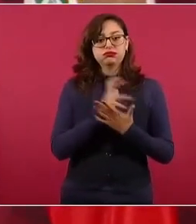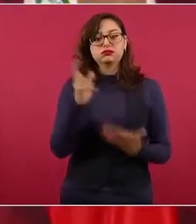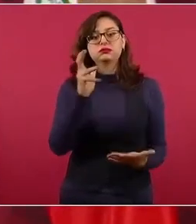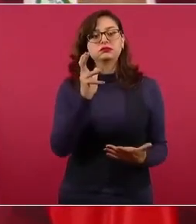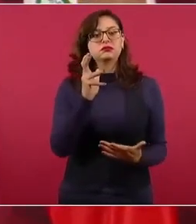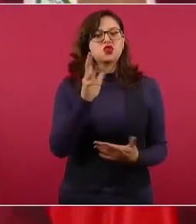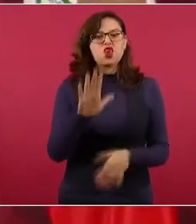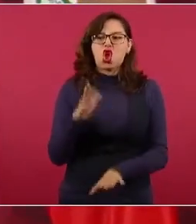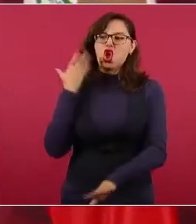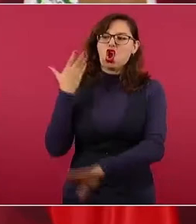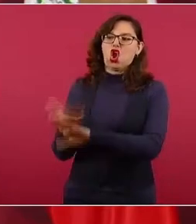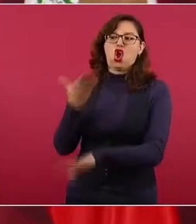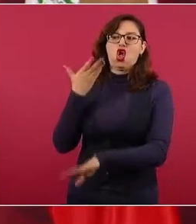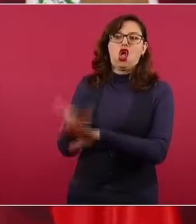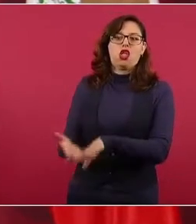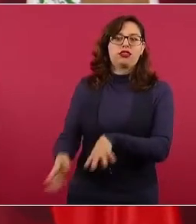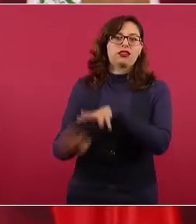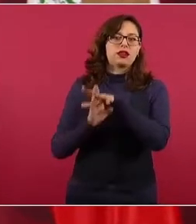de bandera.